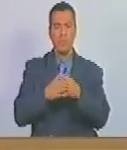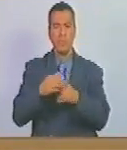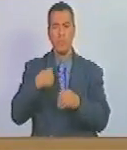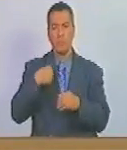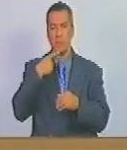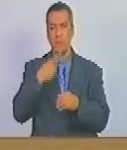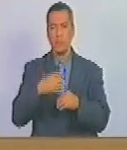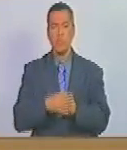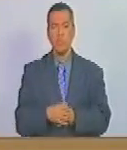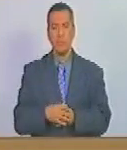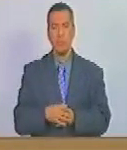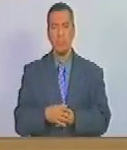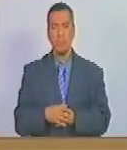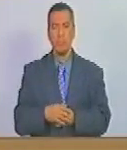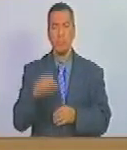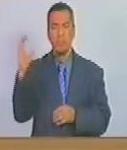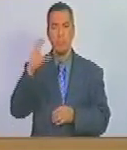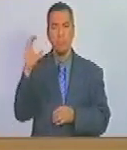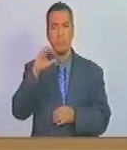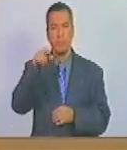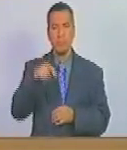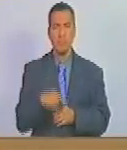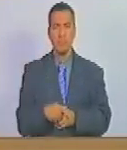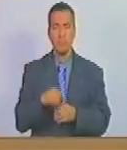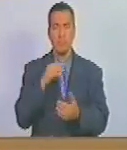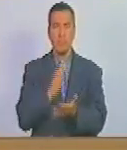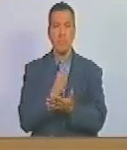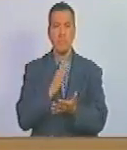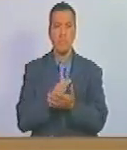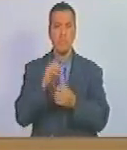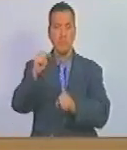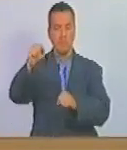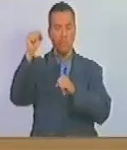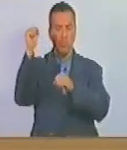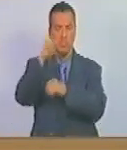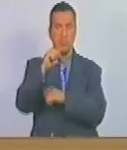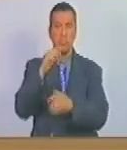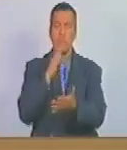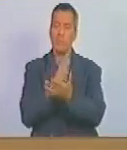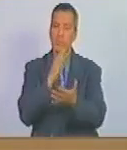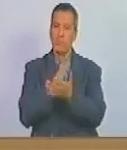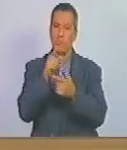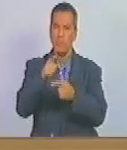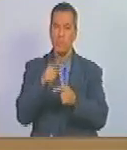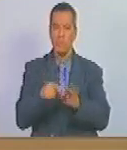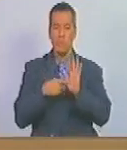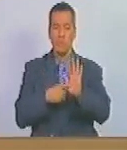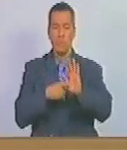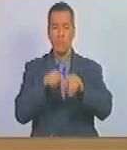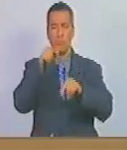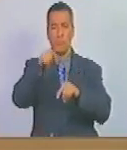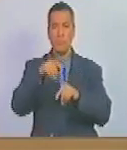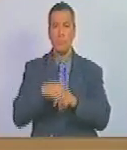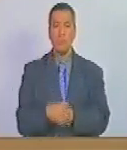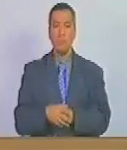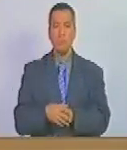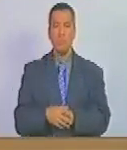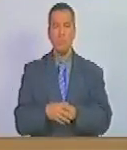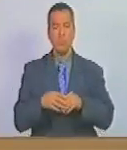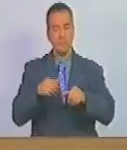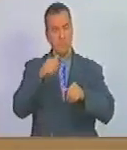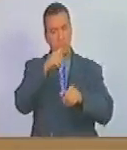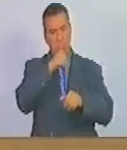que Caracas la que siempre vencerá la que siempre estará al frente y se va